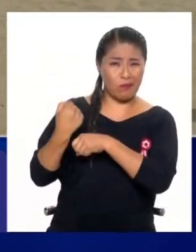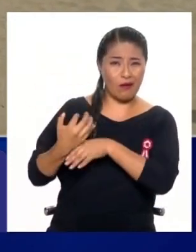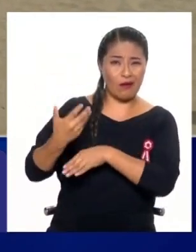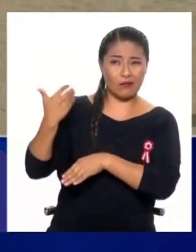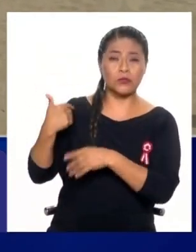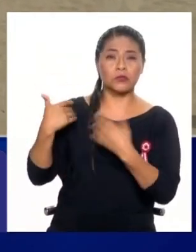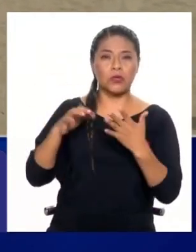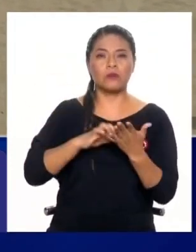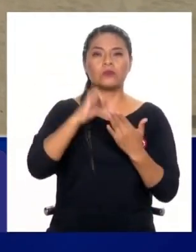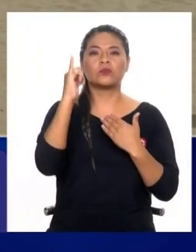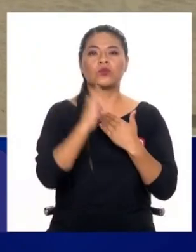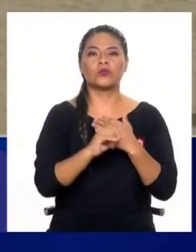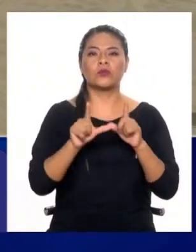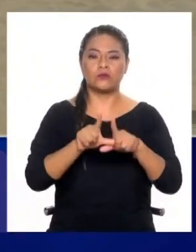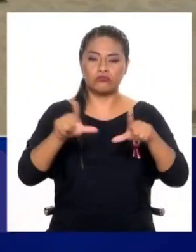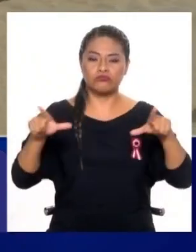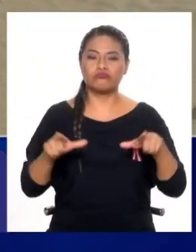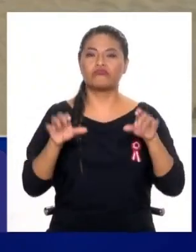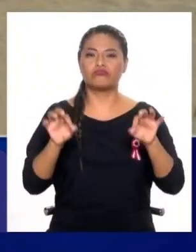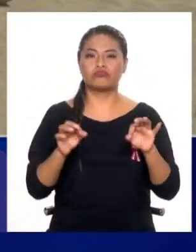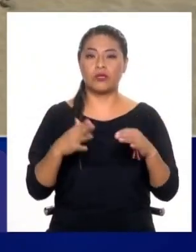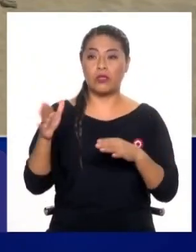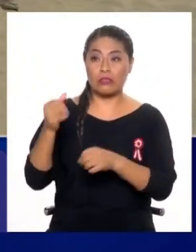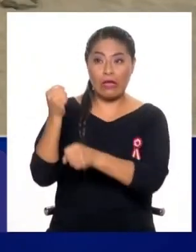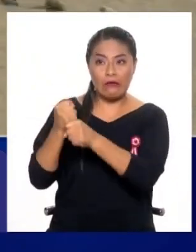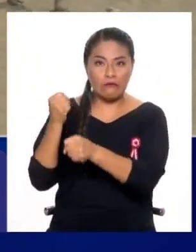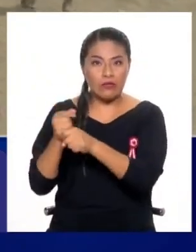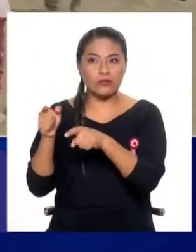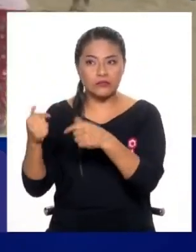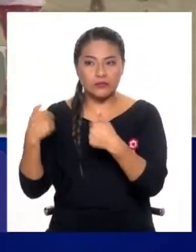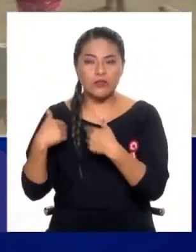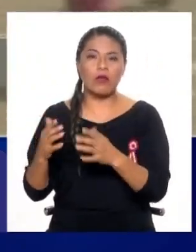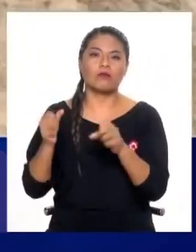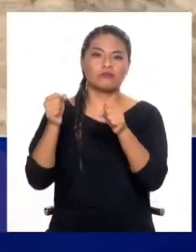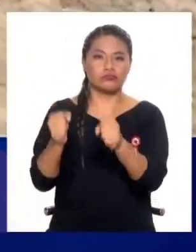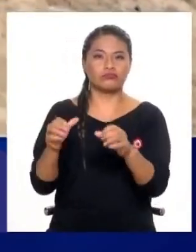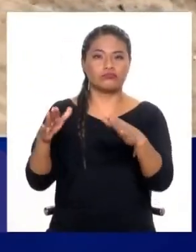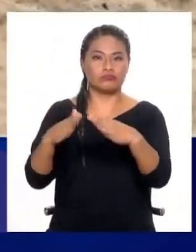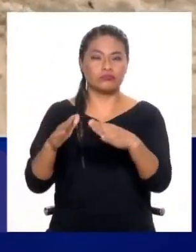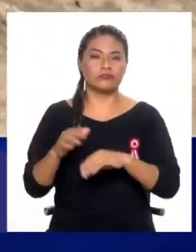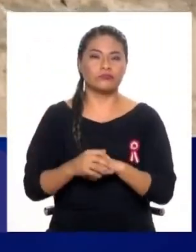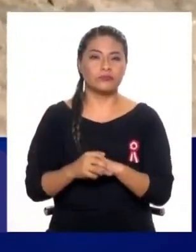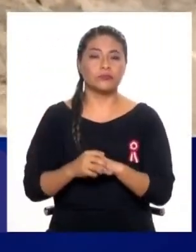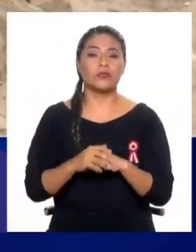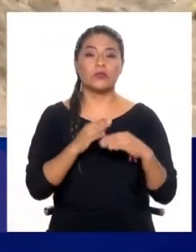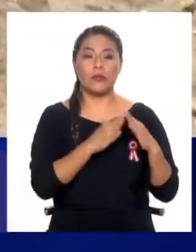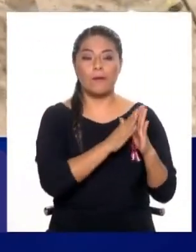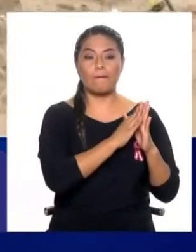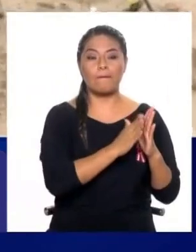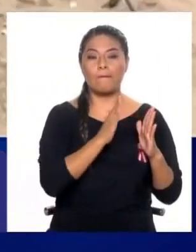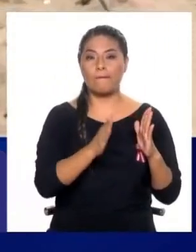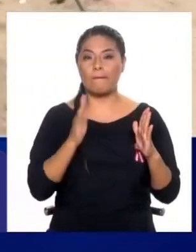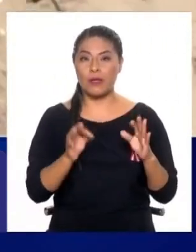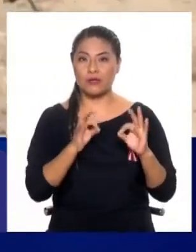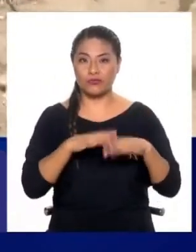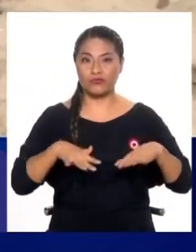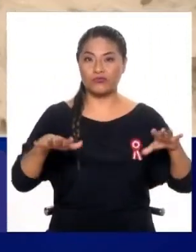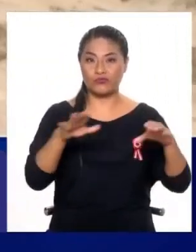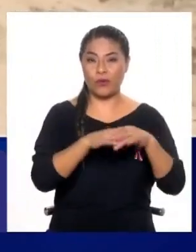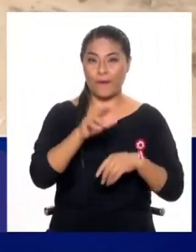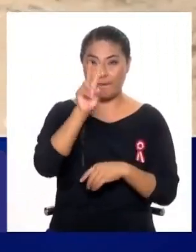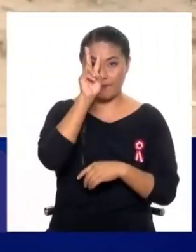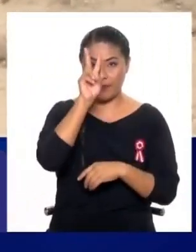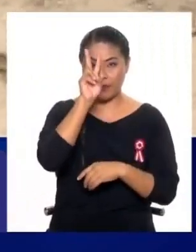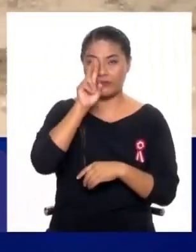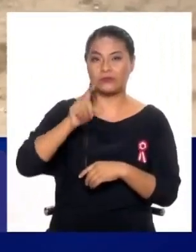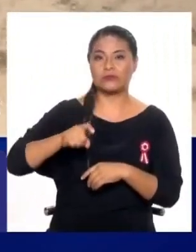el sector obrero, que empleados formales. Y si analizamos todos los diferentes procesos de vivienda formal del Perú, ha estado